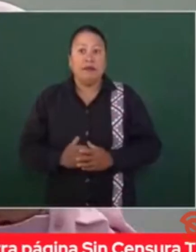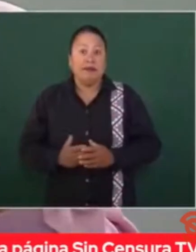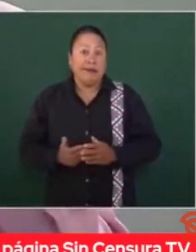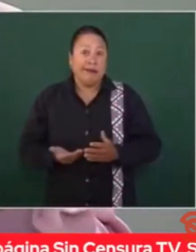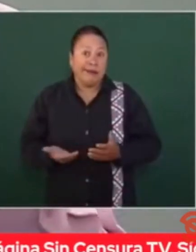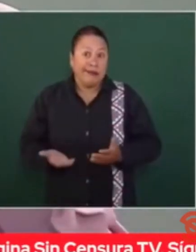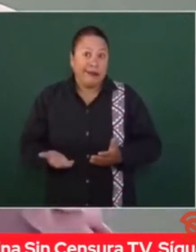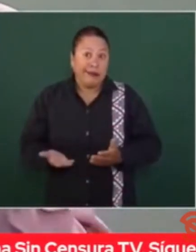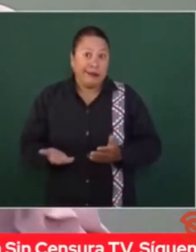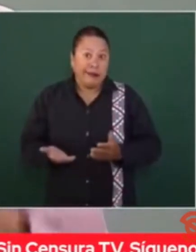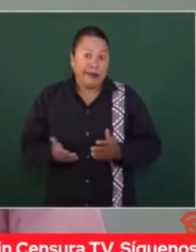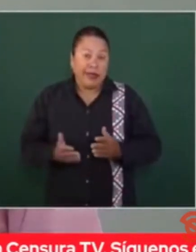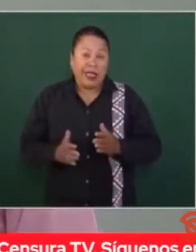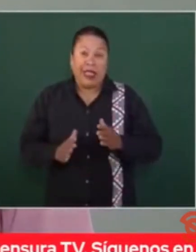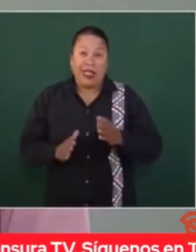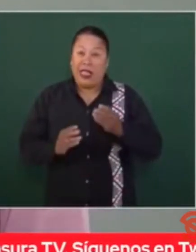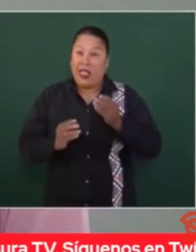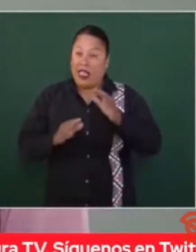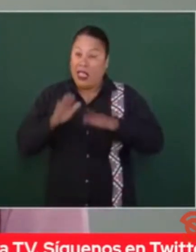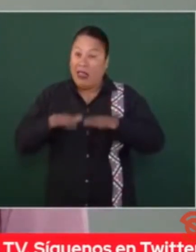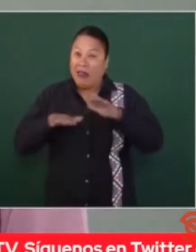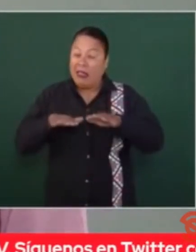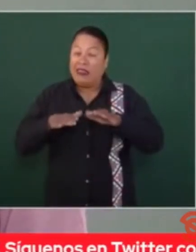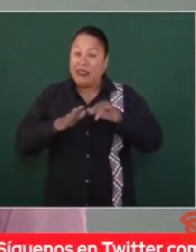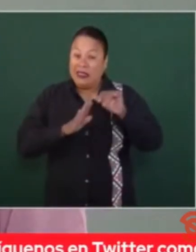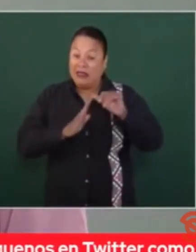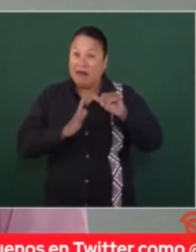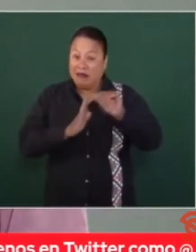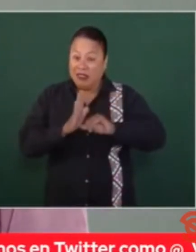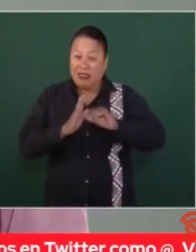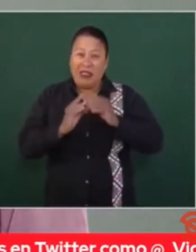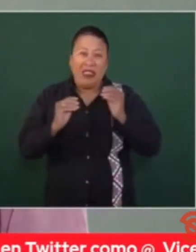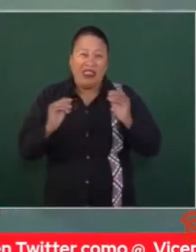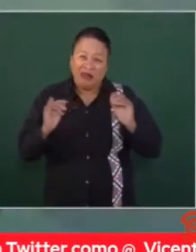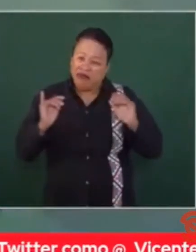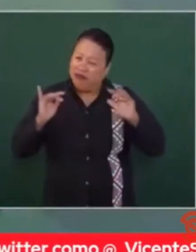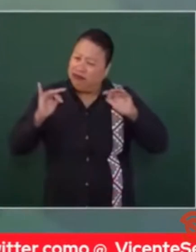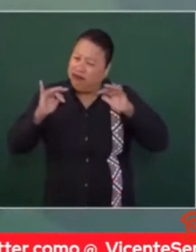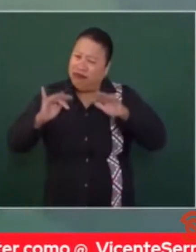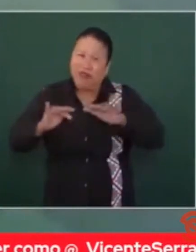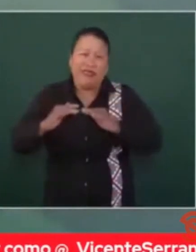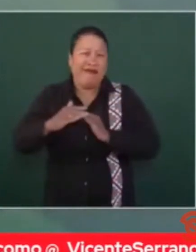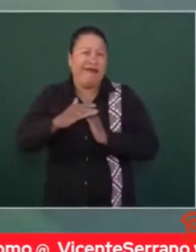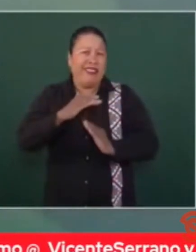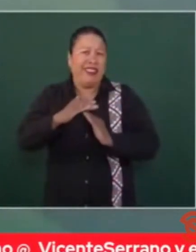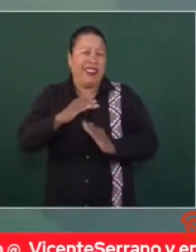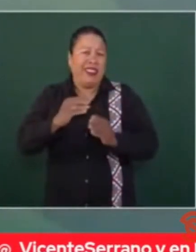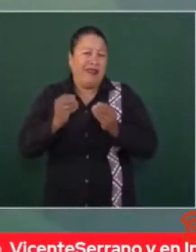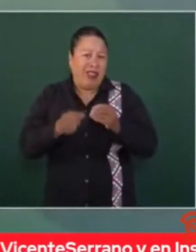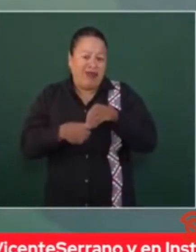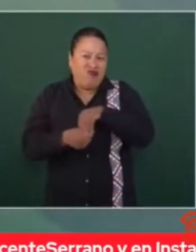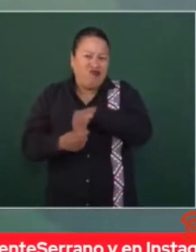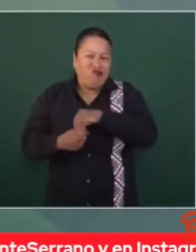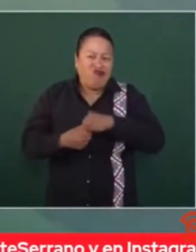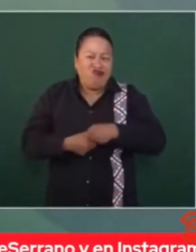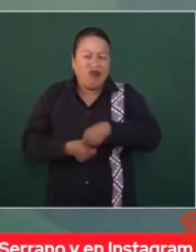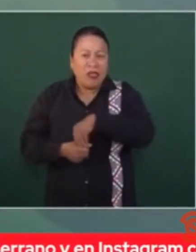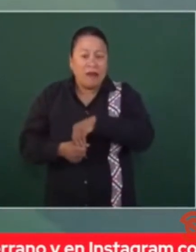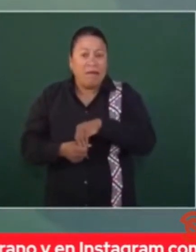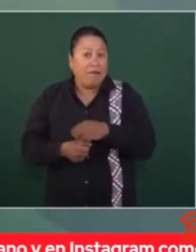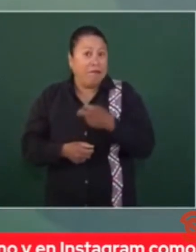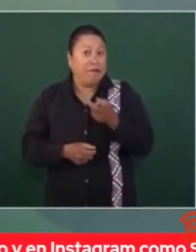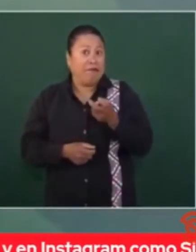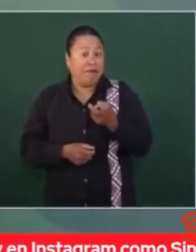que se llenan los pueblos del Istmo, de migrantes. Y aún así,